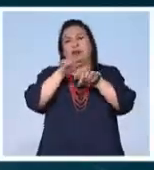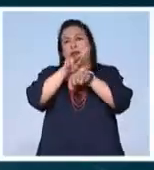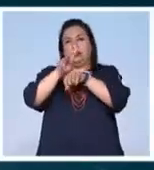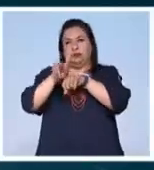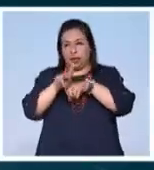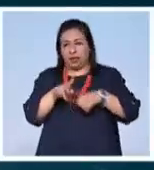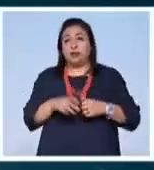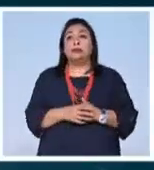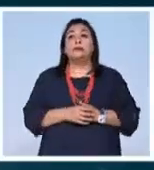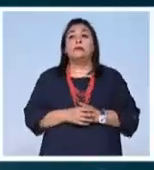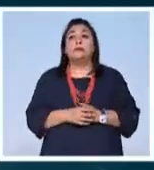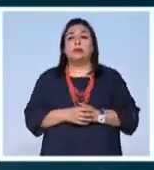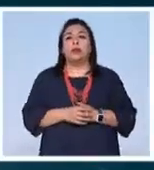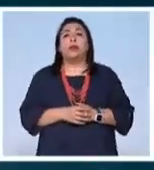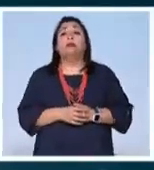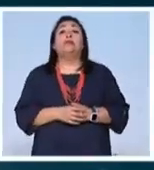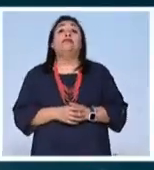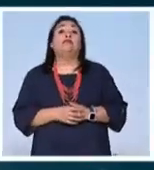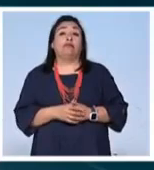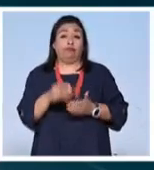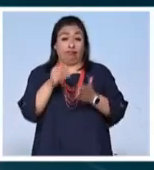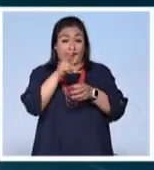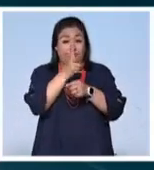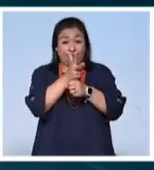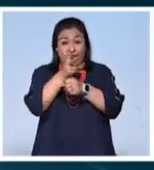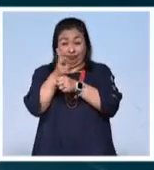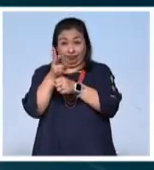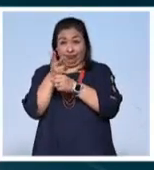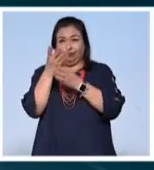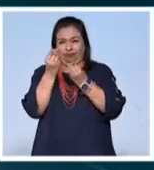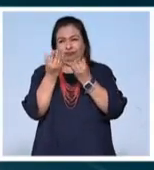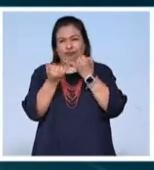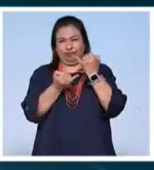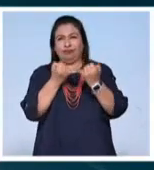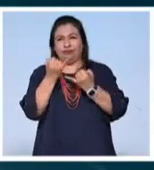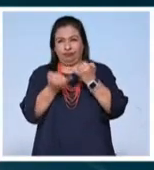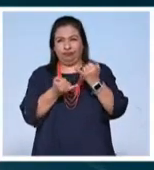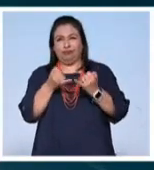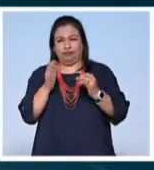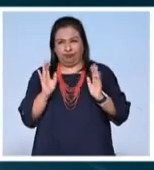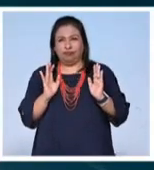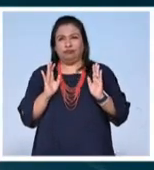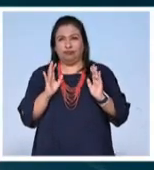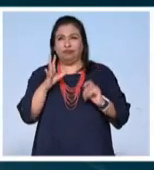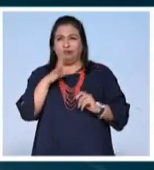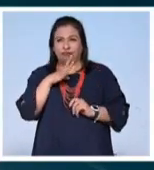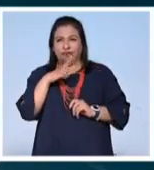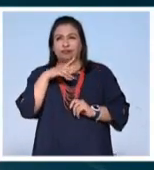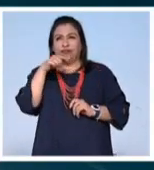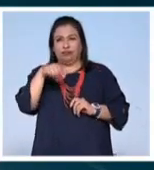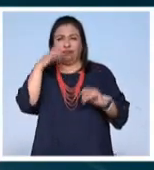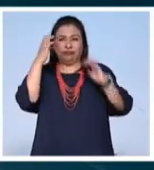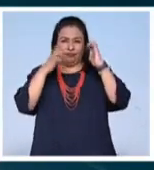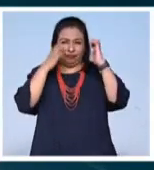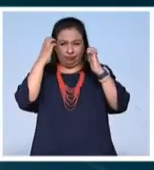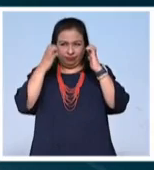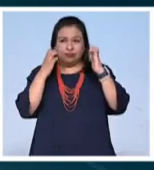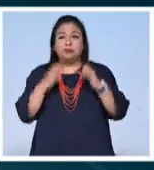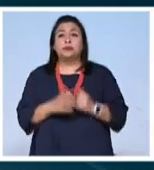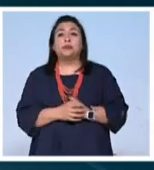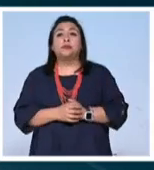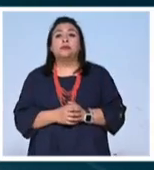del mundo. El registro de muchos de los juegos que están en esta expedición fue